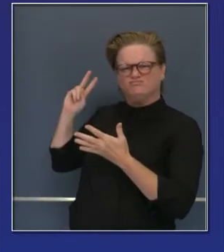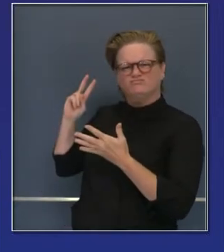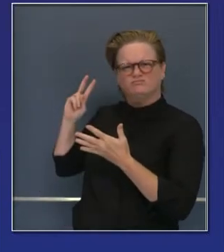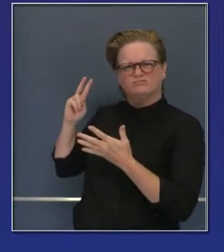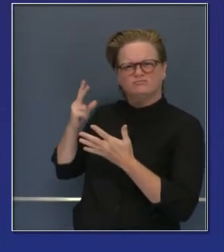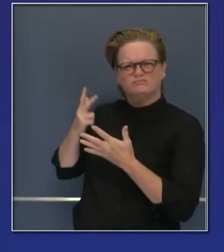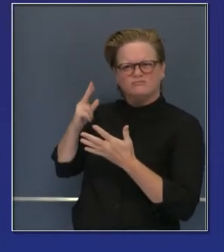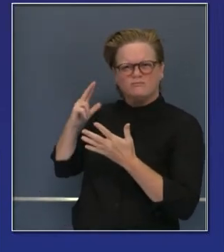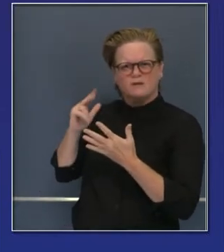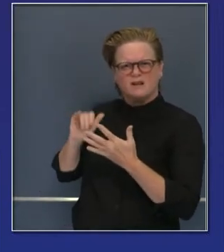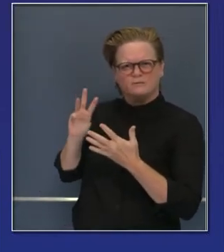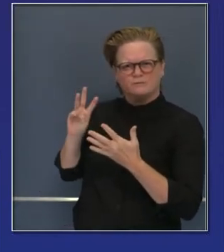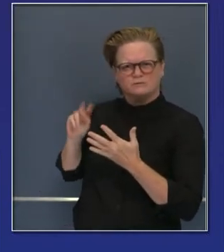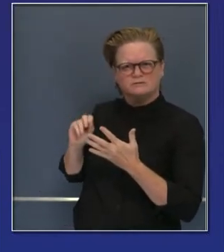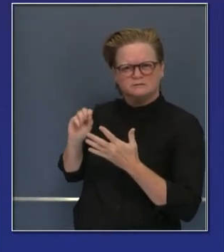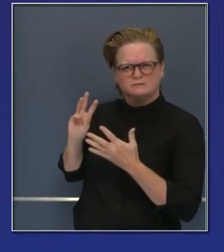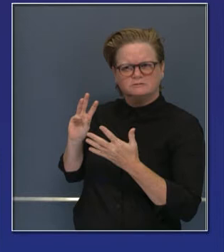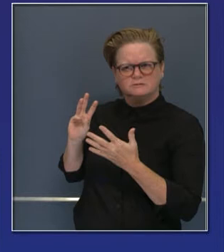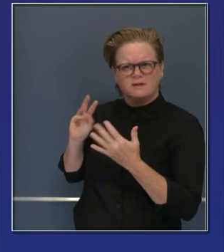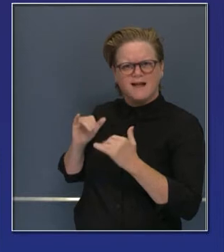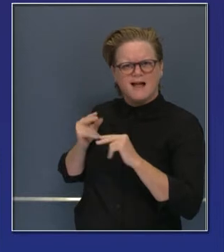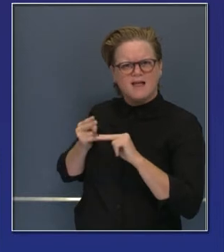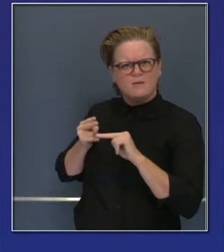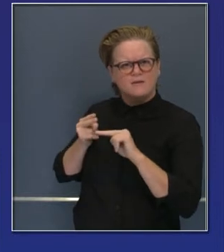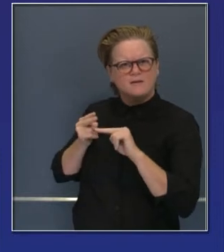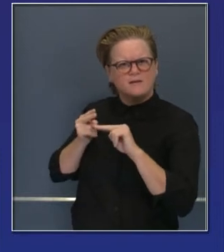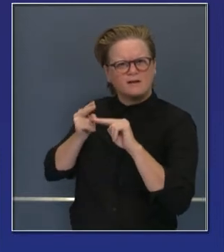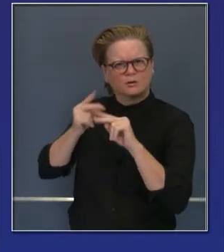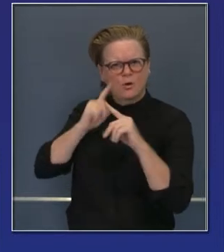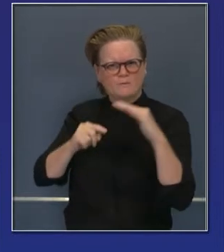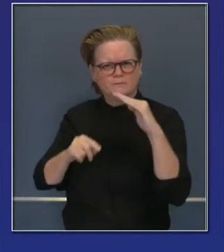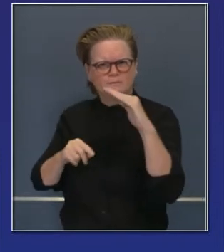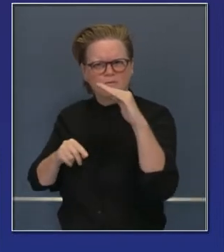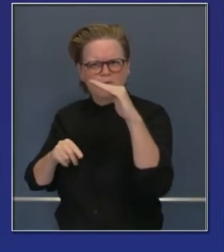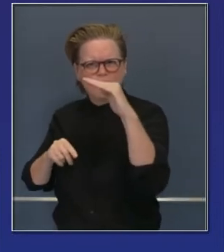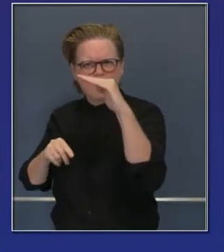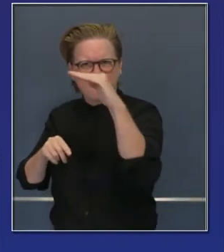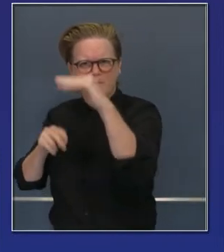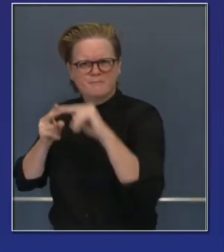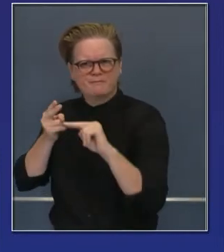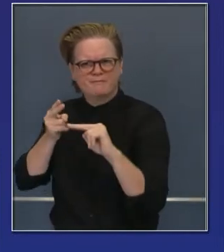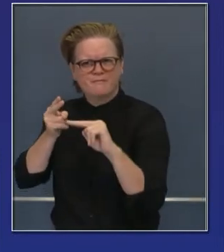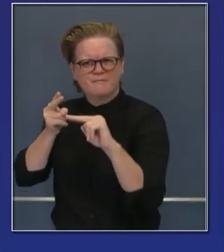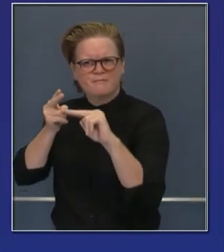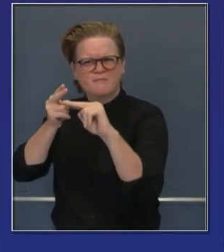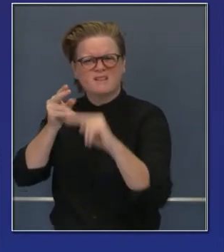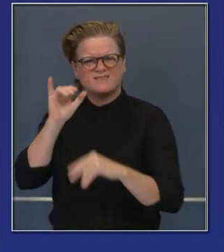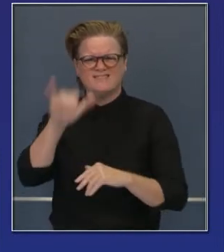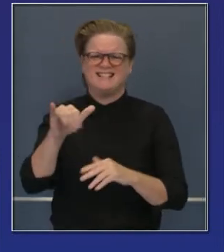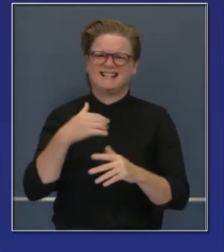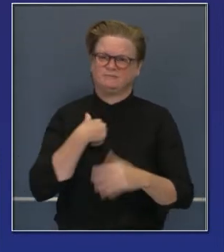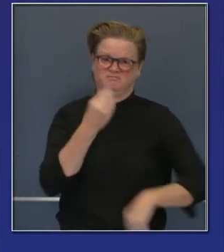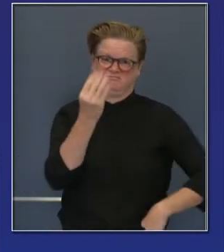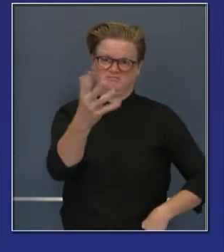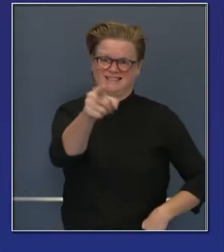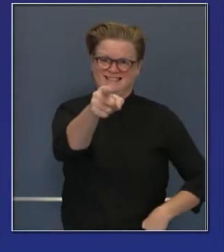positividad y pueden ver cómo aumenta. Y esto es una causa de